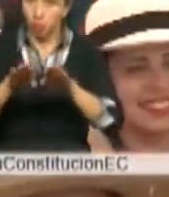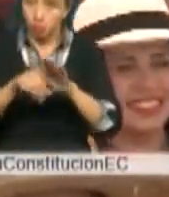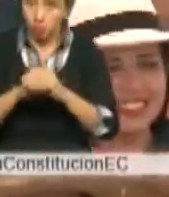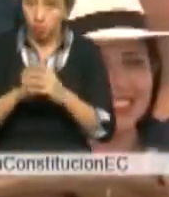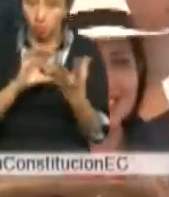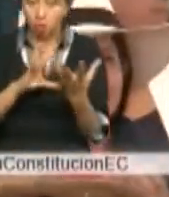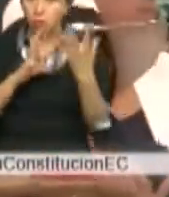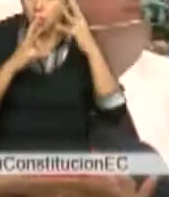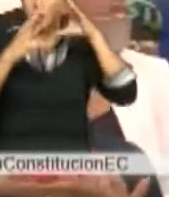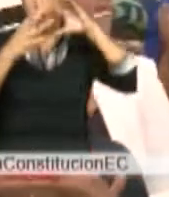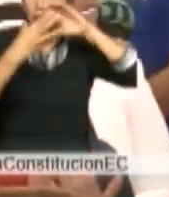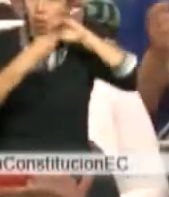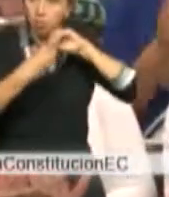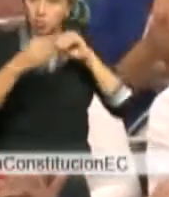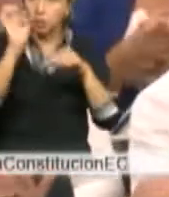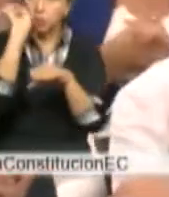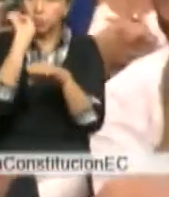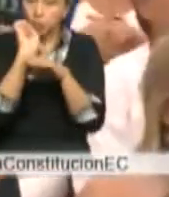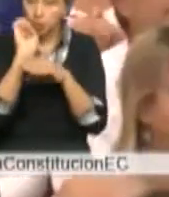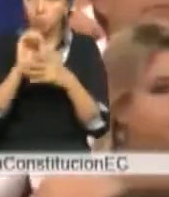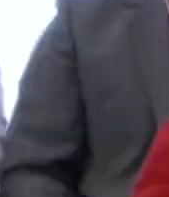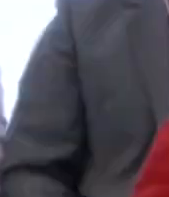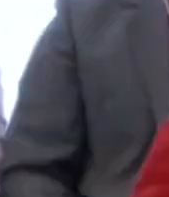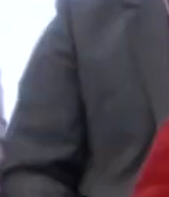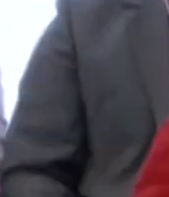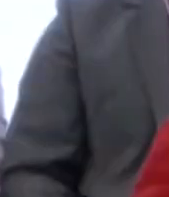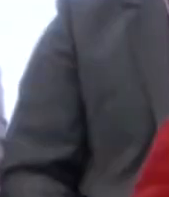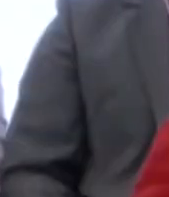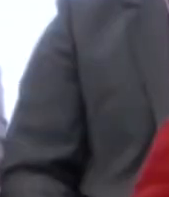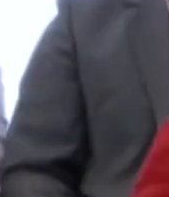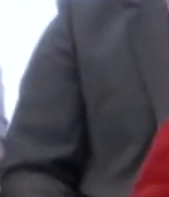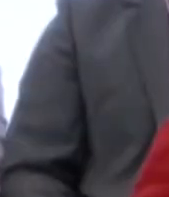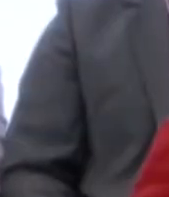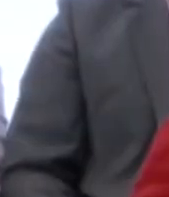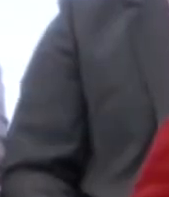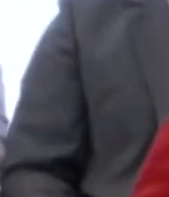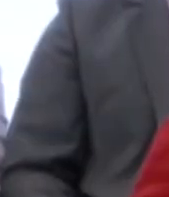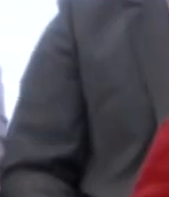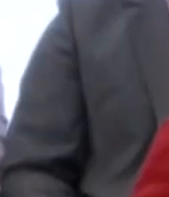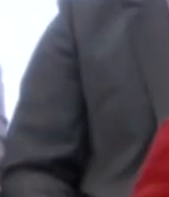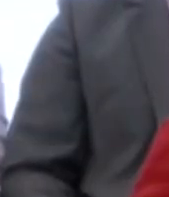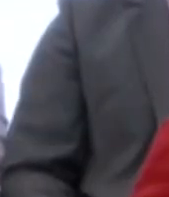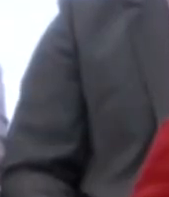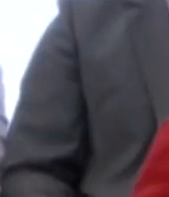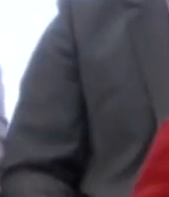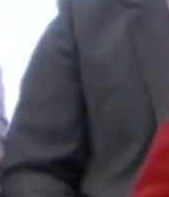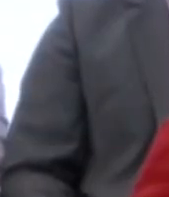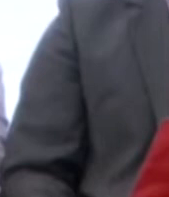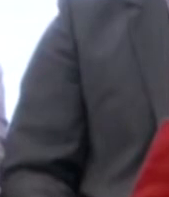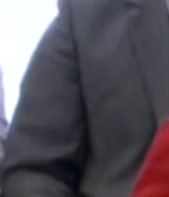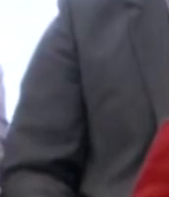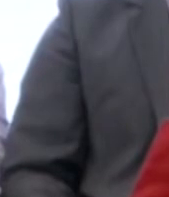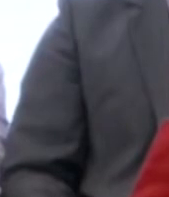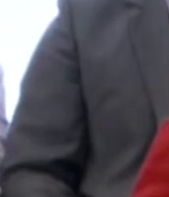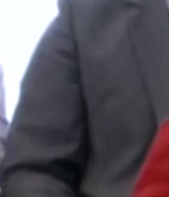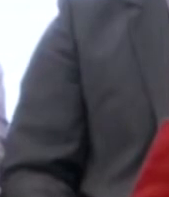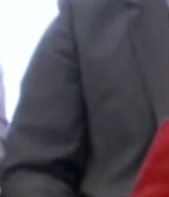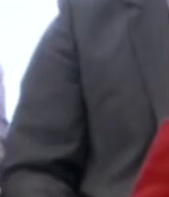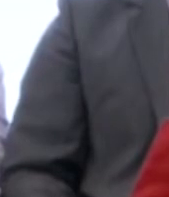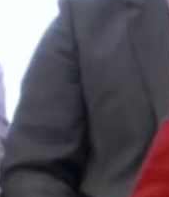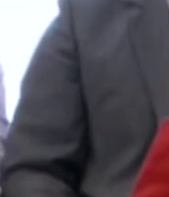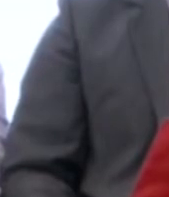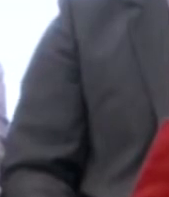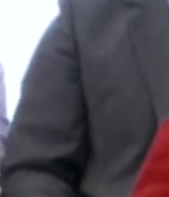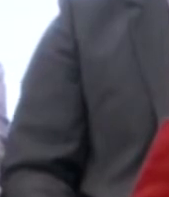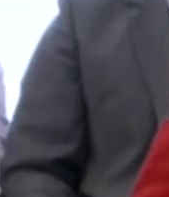ocasión para referirse a la lucha contra la corrupción. Nada se debe esconder con respecto a actos de corrupción y acciones que